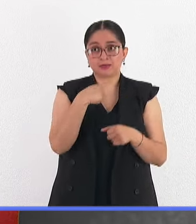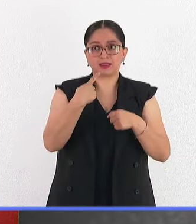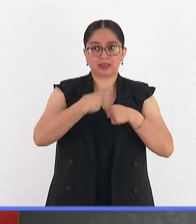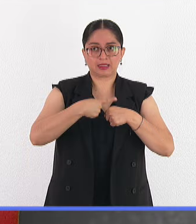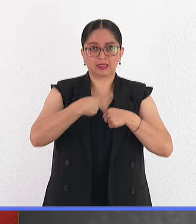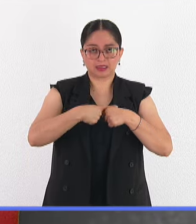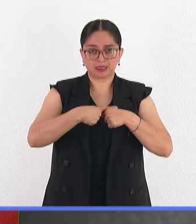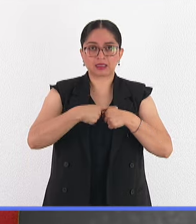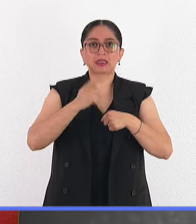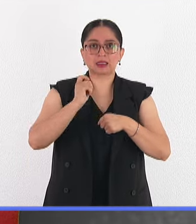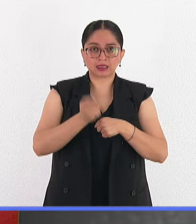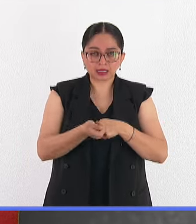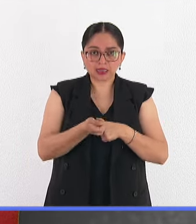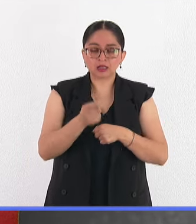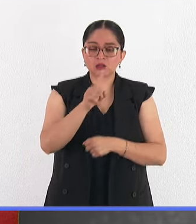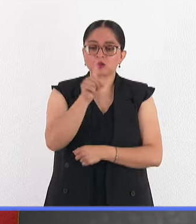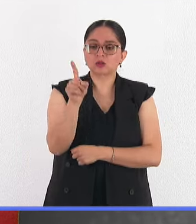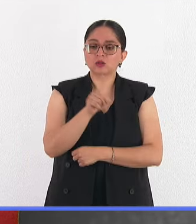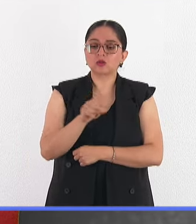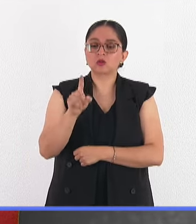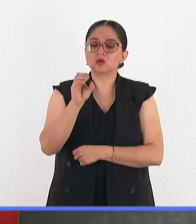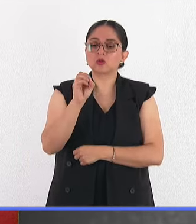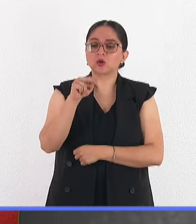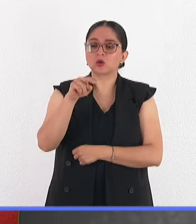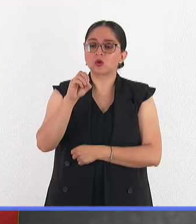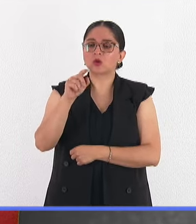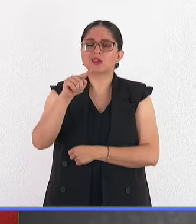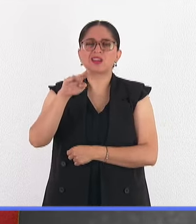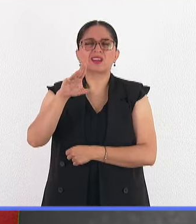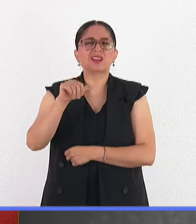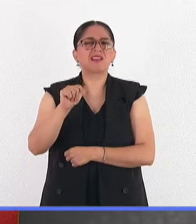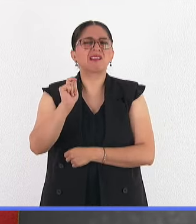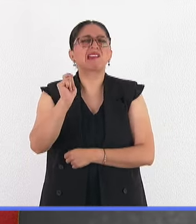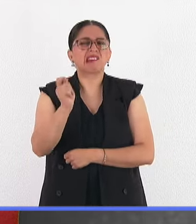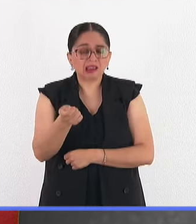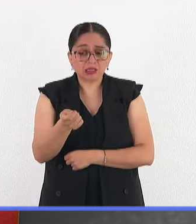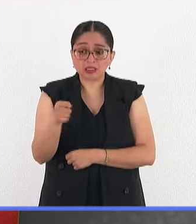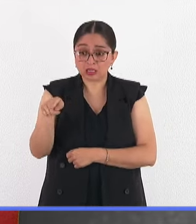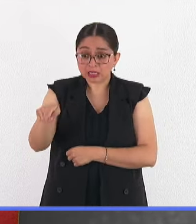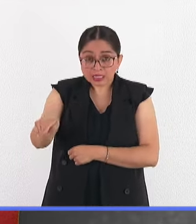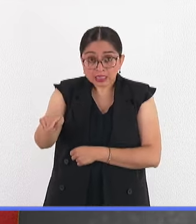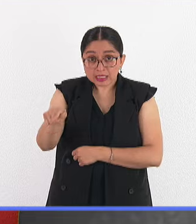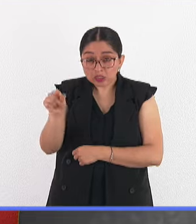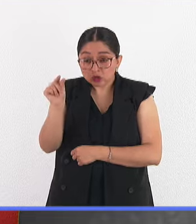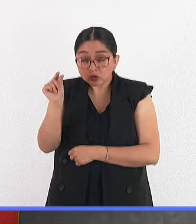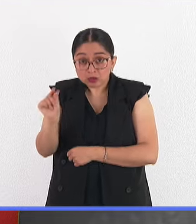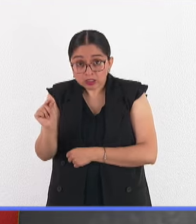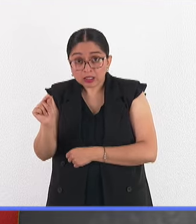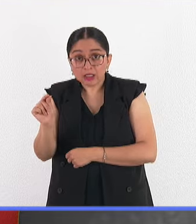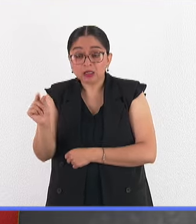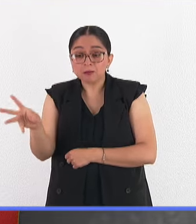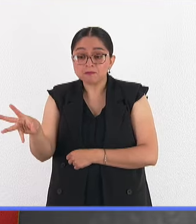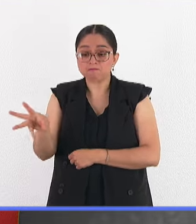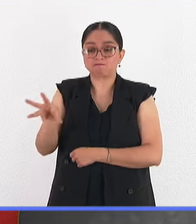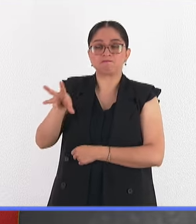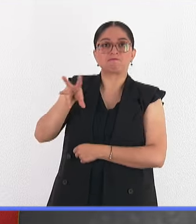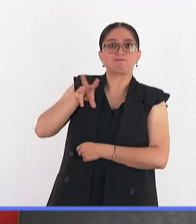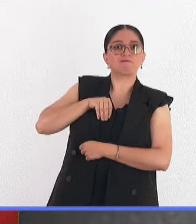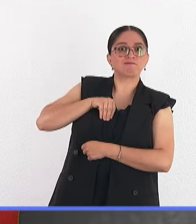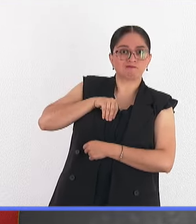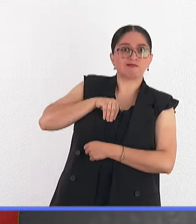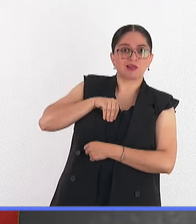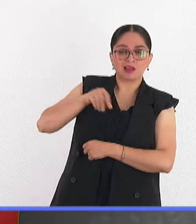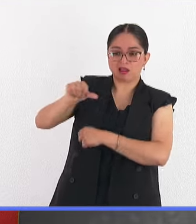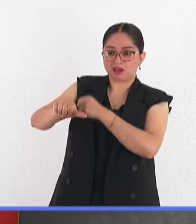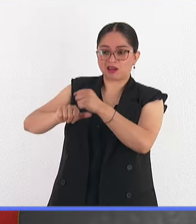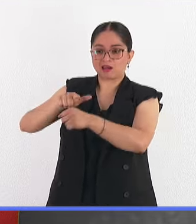zoonótica. ¿Qué quiere decir esto? Que hay un vector, un insecto vector que va a transmitir a la gente causal, que en este caso